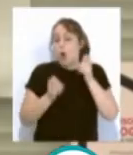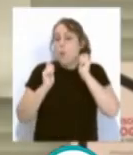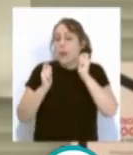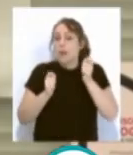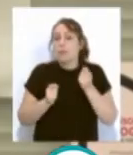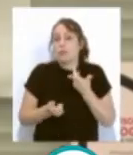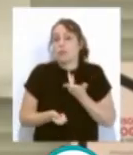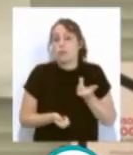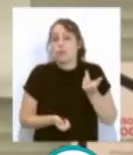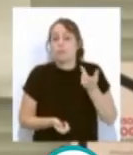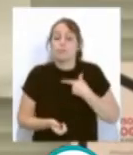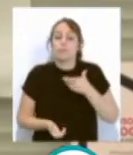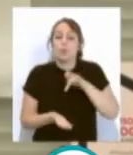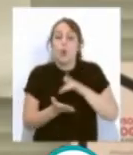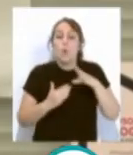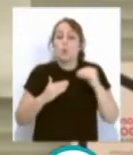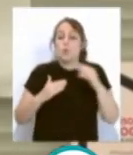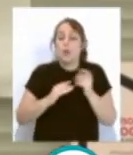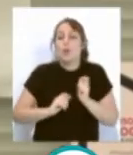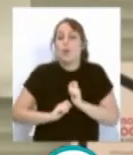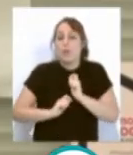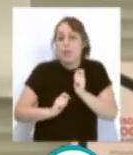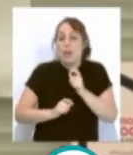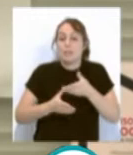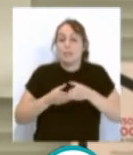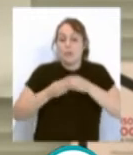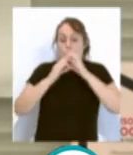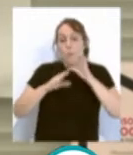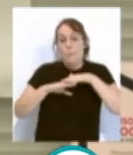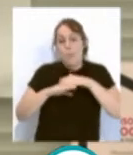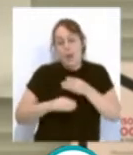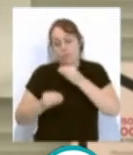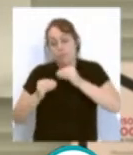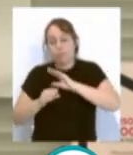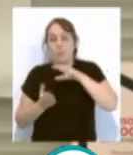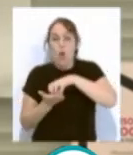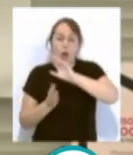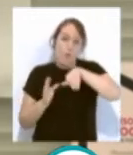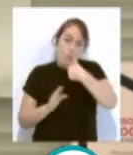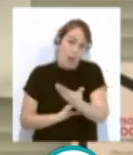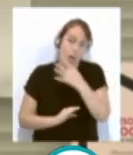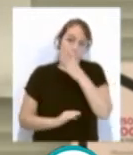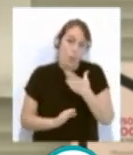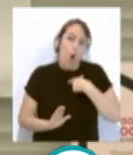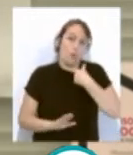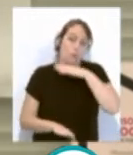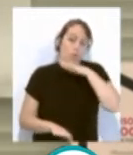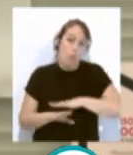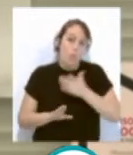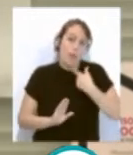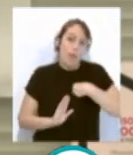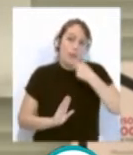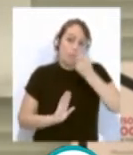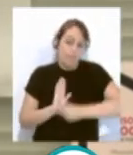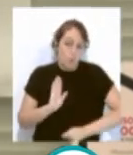excepcionalidad de que los usuarios han recibido sus desayunos para consumirlos fuera del local por cumplimiento de las medidas de